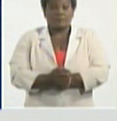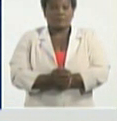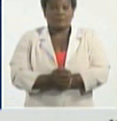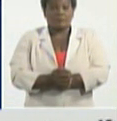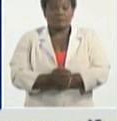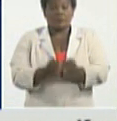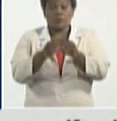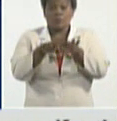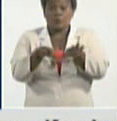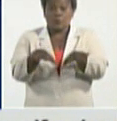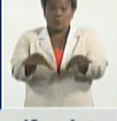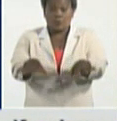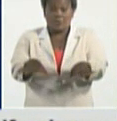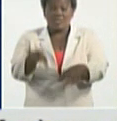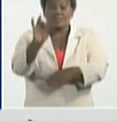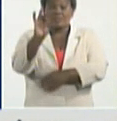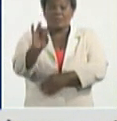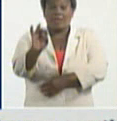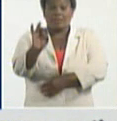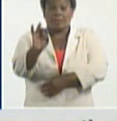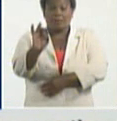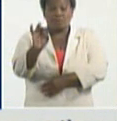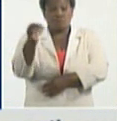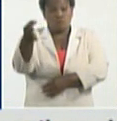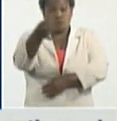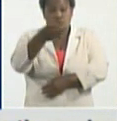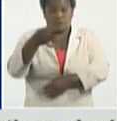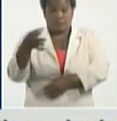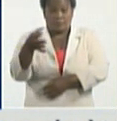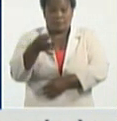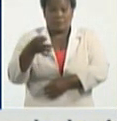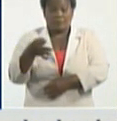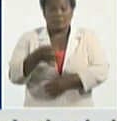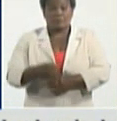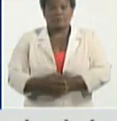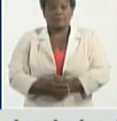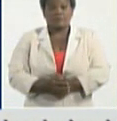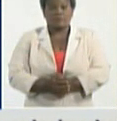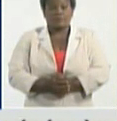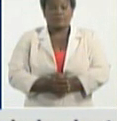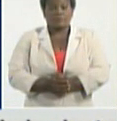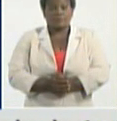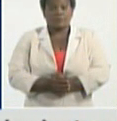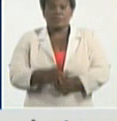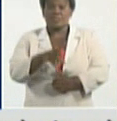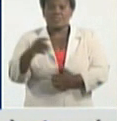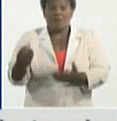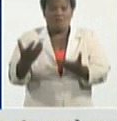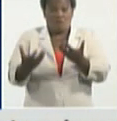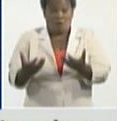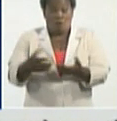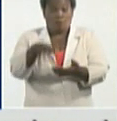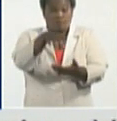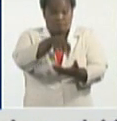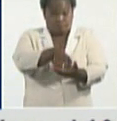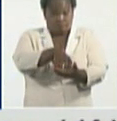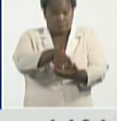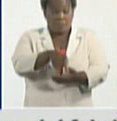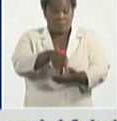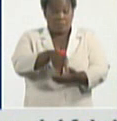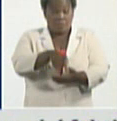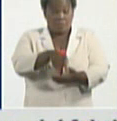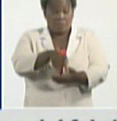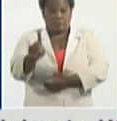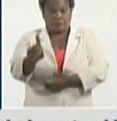dispersión que abarca 7 de sus 8 municipios en el día de ayer, siendo el de Cienfuegos con 141